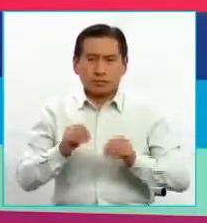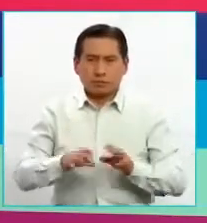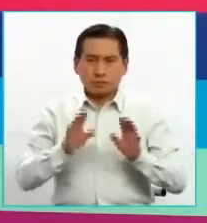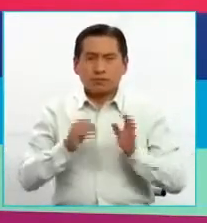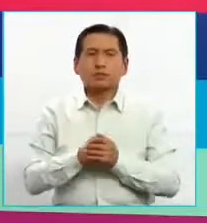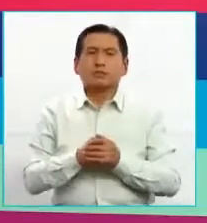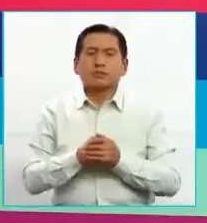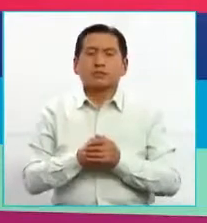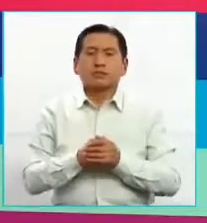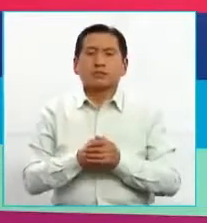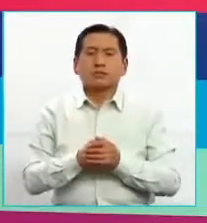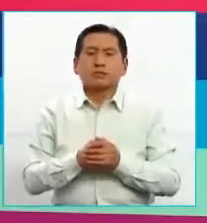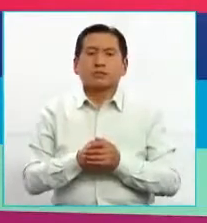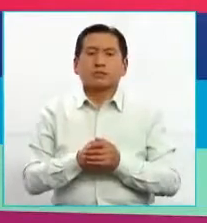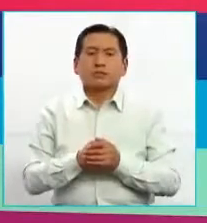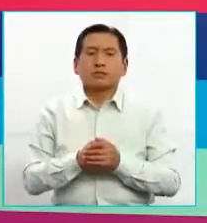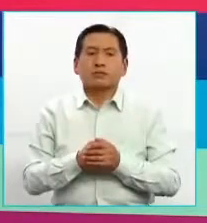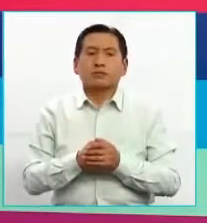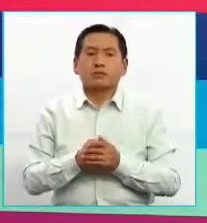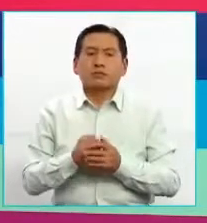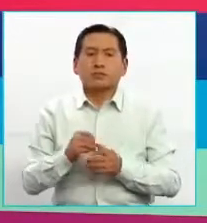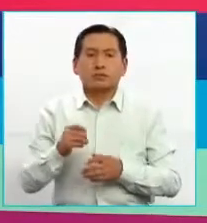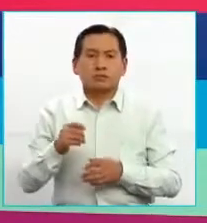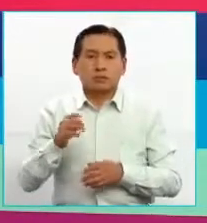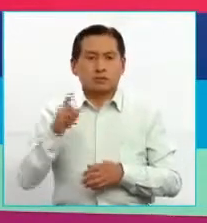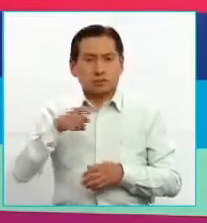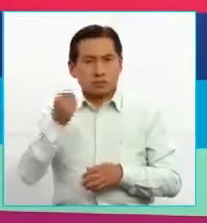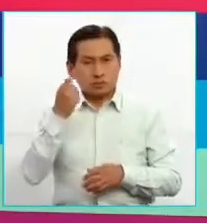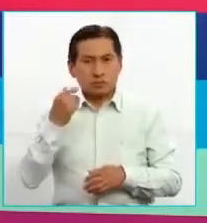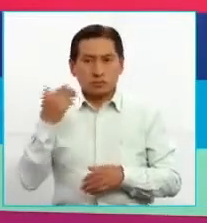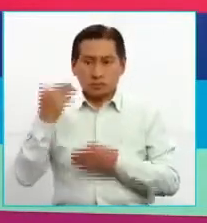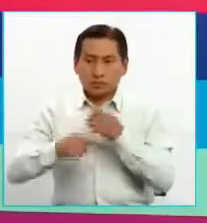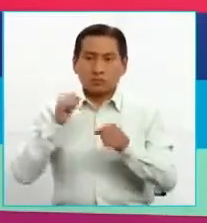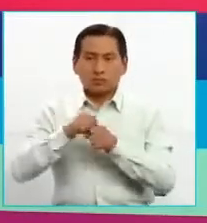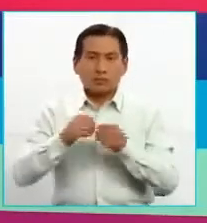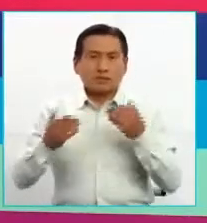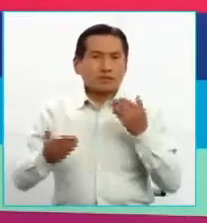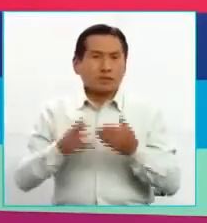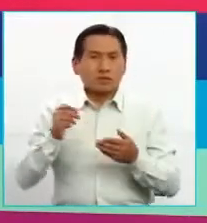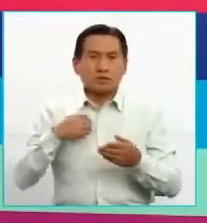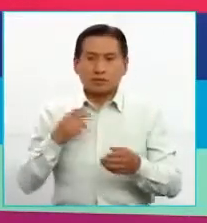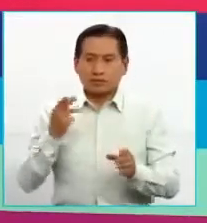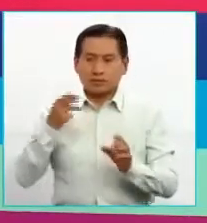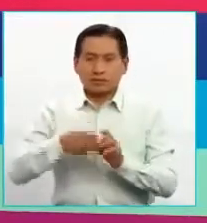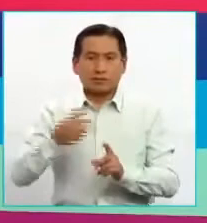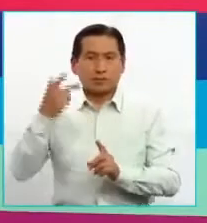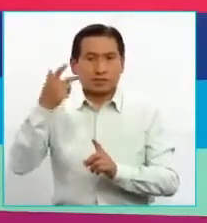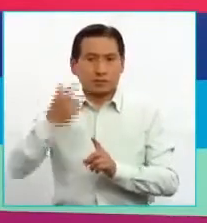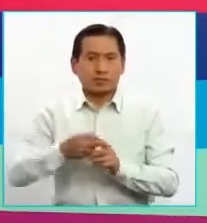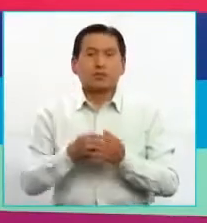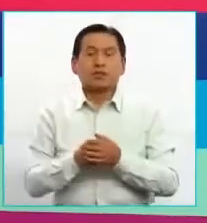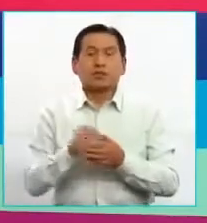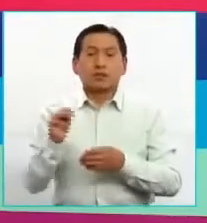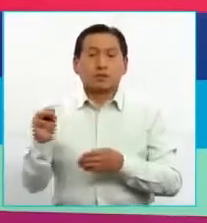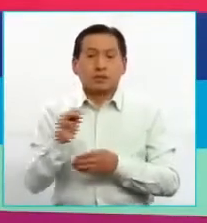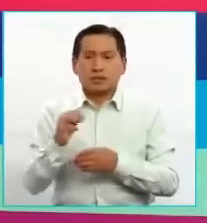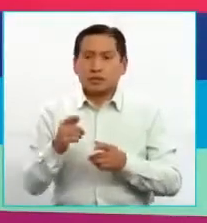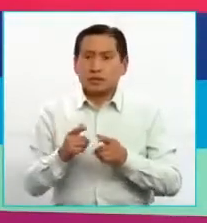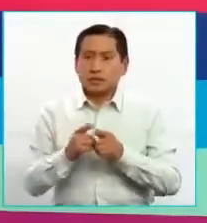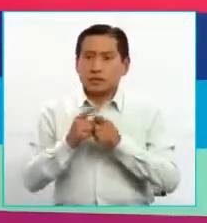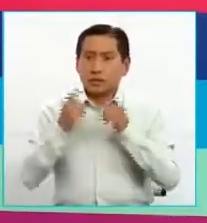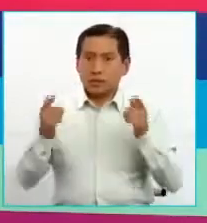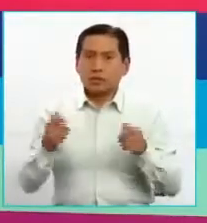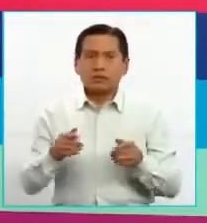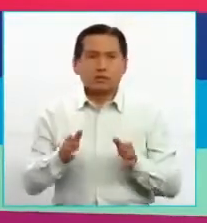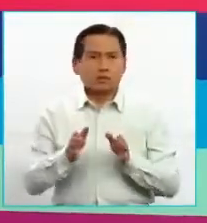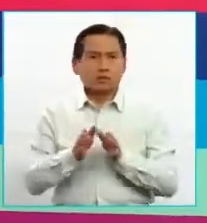hermana Saray tiene que entenderme, no es fácil en la gestión pública, estoy a tres meses. Sí. Y el ministerio es grande, es